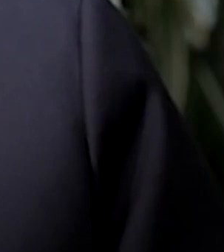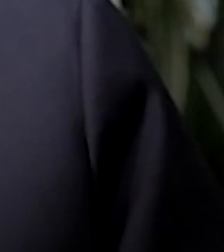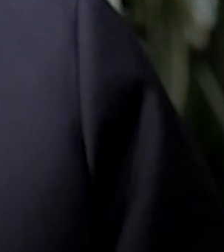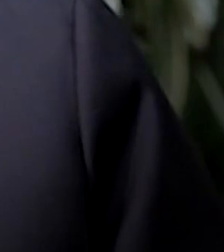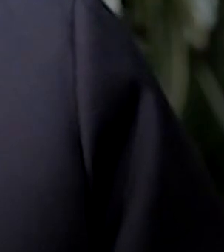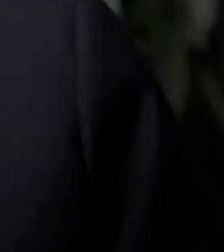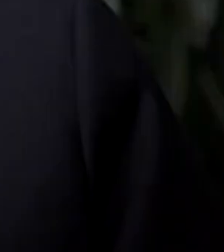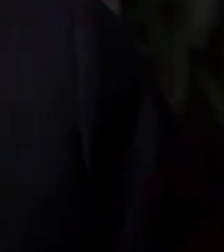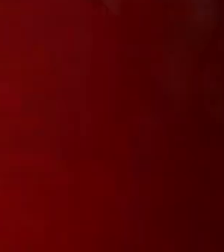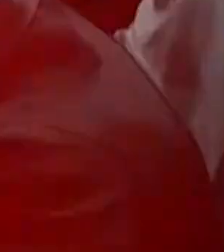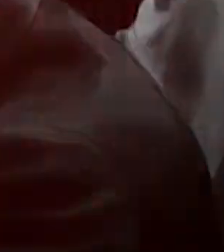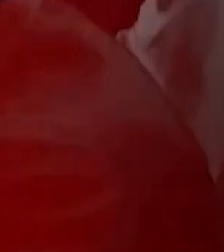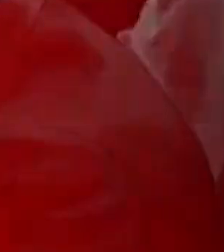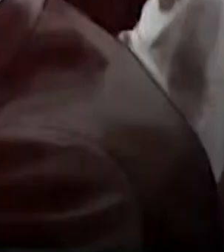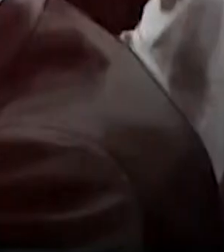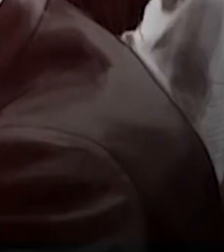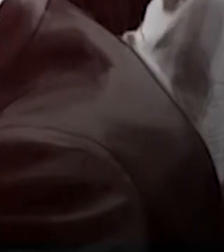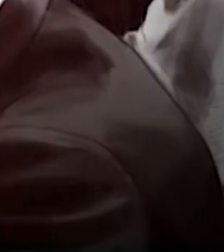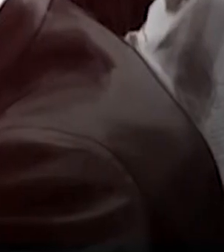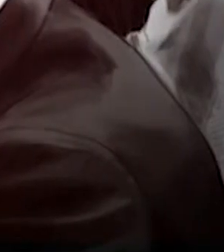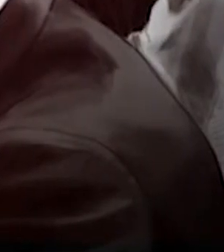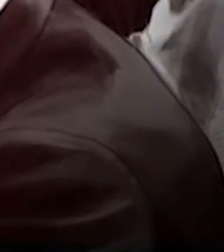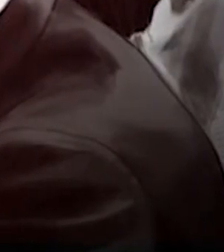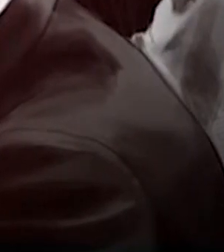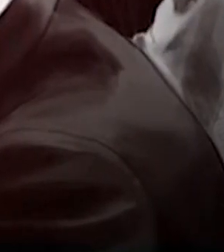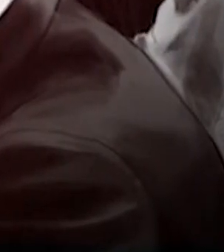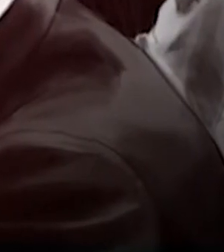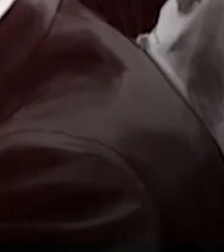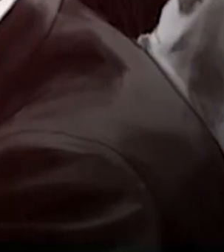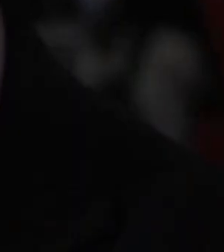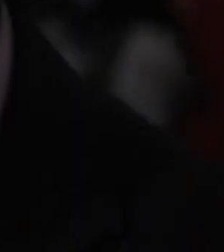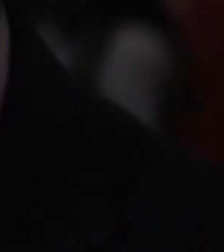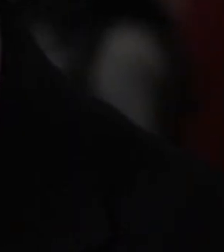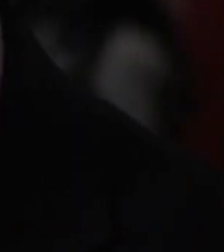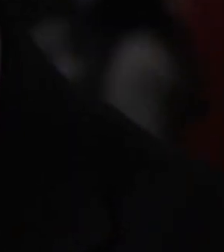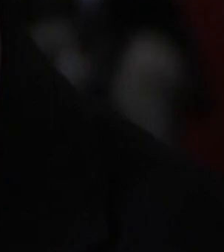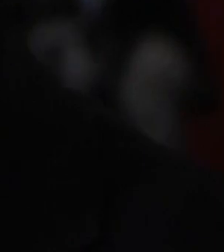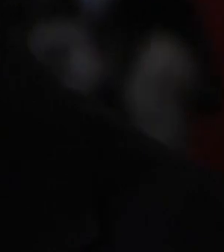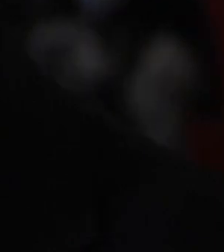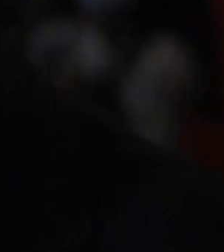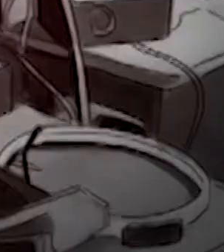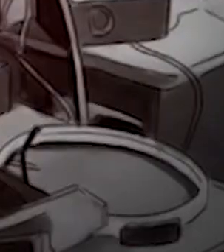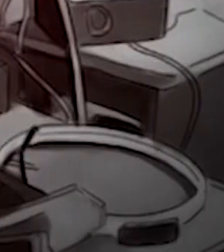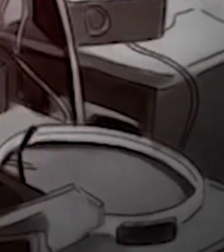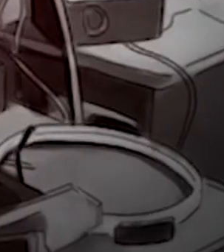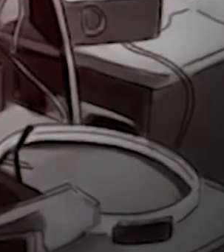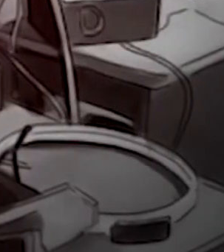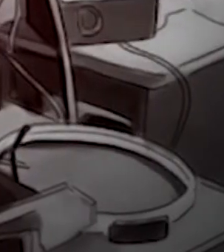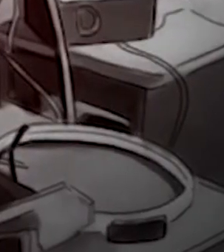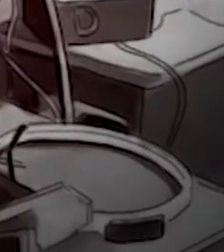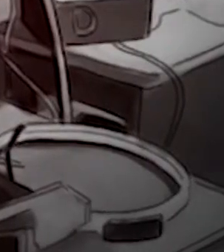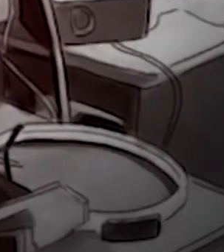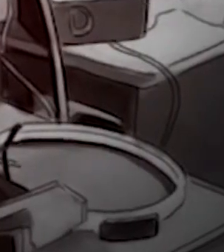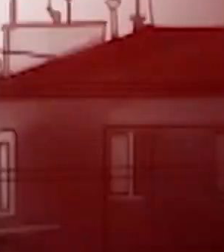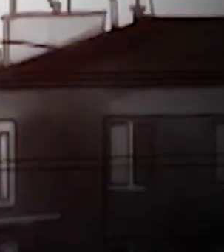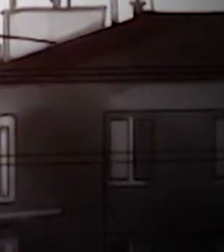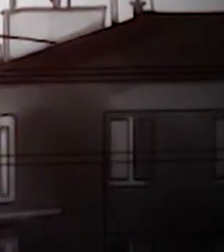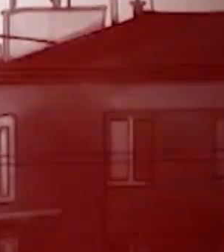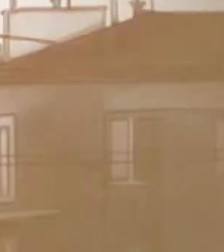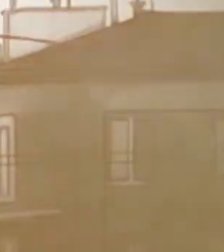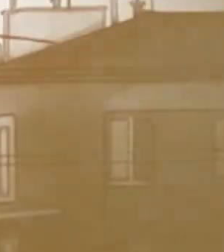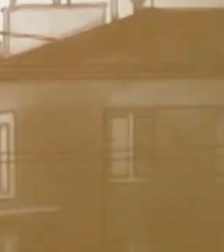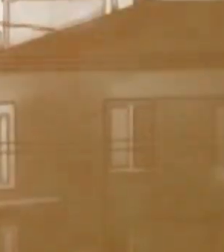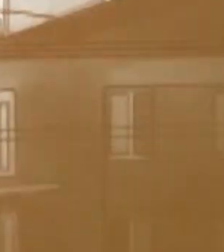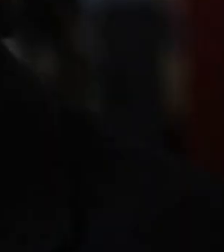yo creo que el visionario de internet es un psicólogo norteamericano la tecnología fue acompañando este proceso primero fueron las válvulas